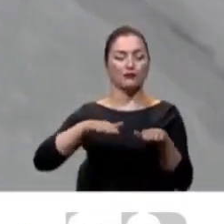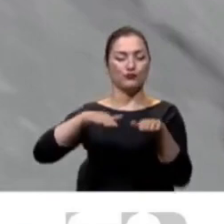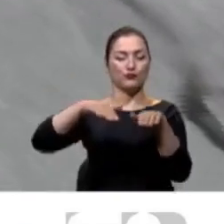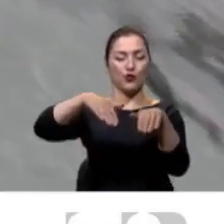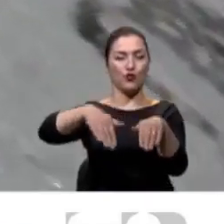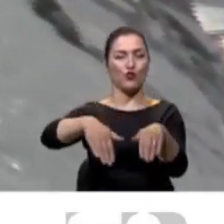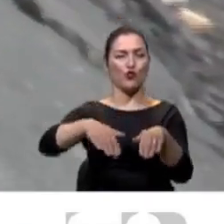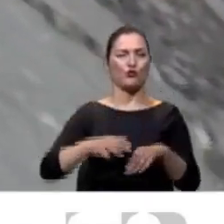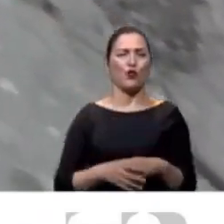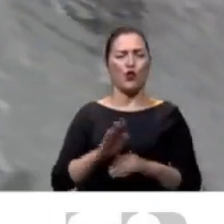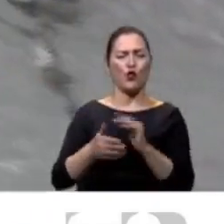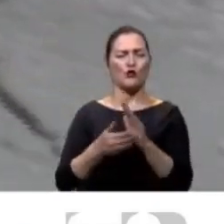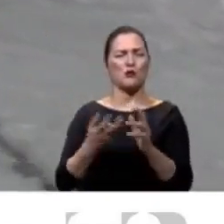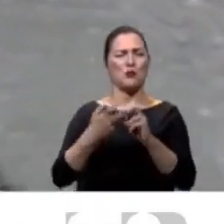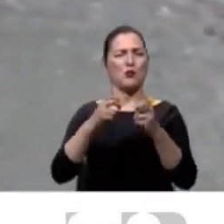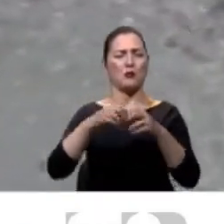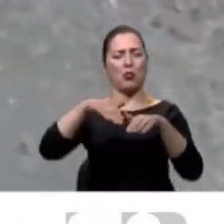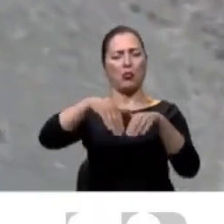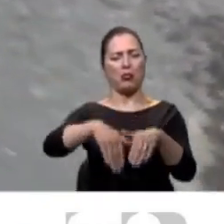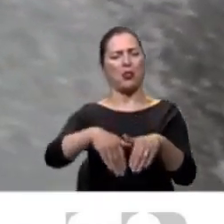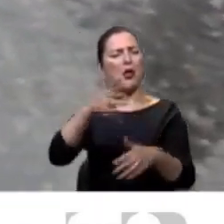ocurrido vecina para que nuevamente tengan este problema?